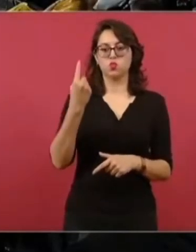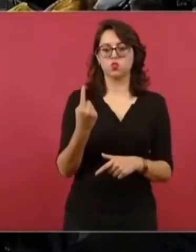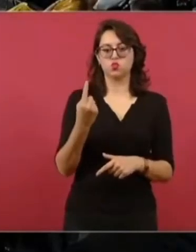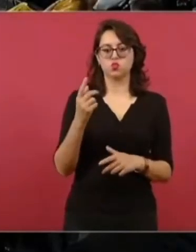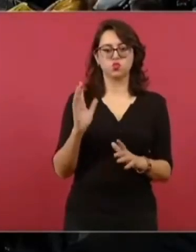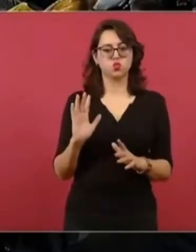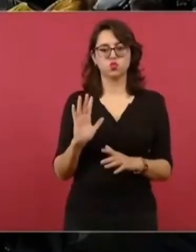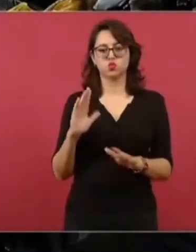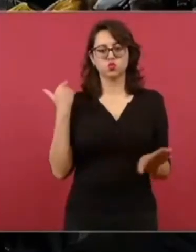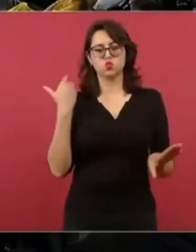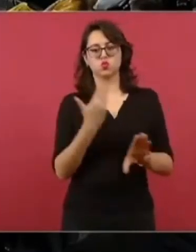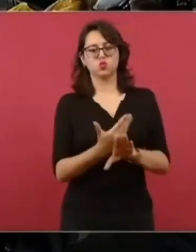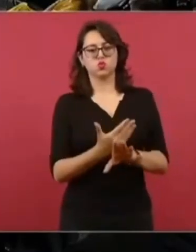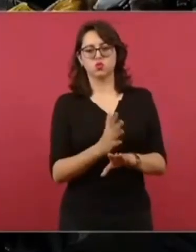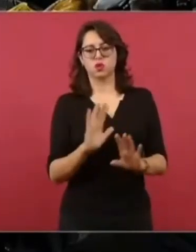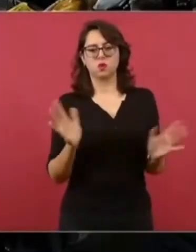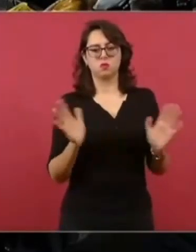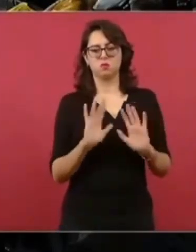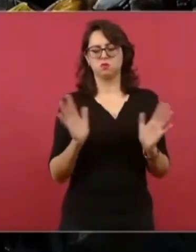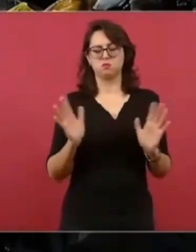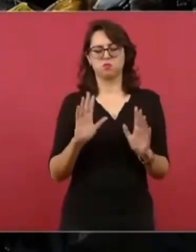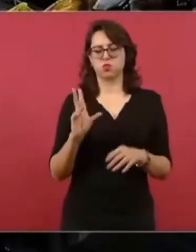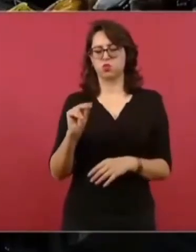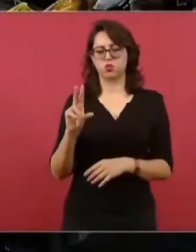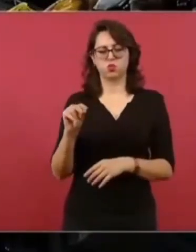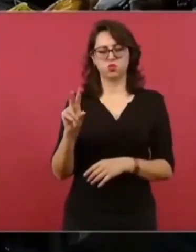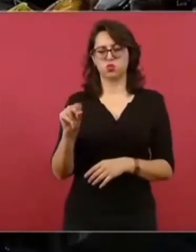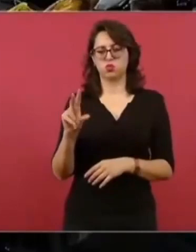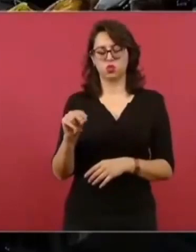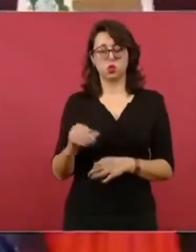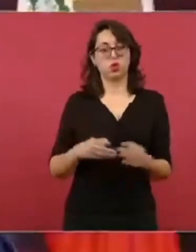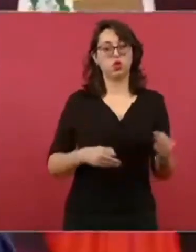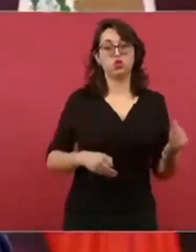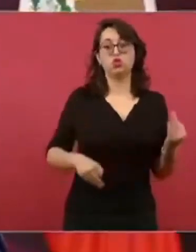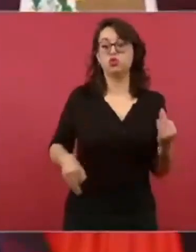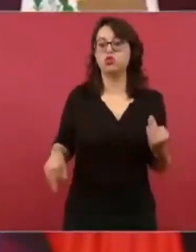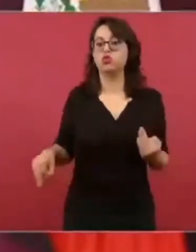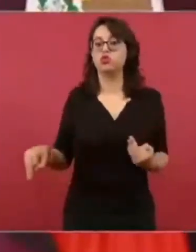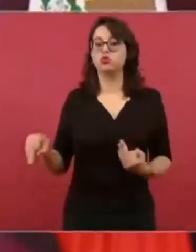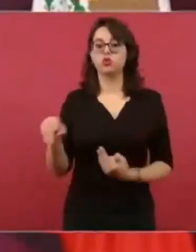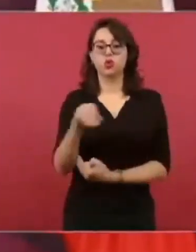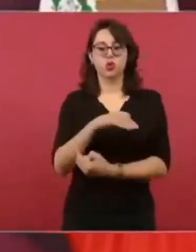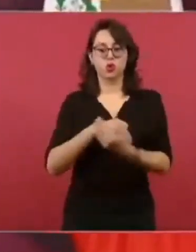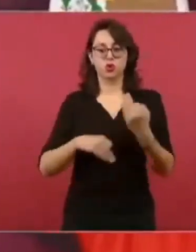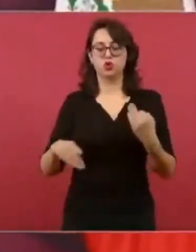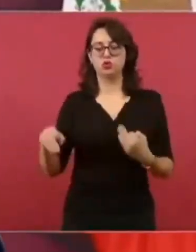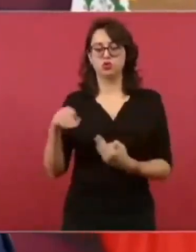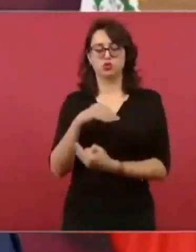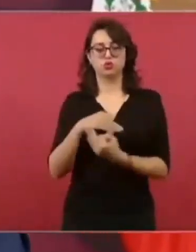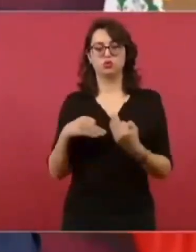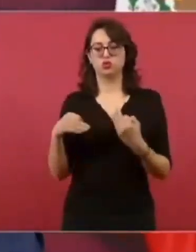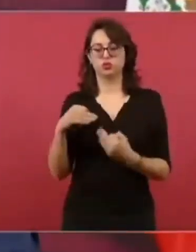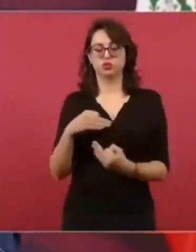cargamos a uno solo? Vamos a hacer un repaso.